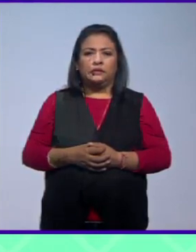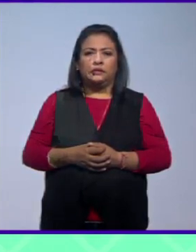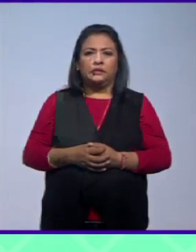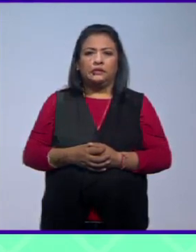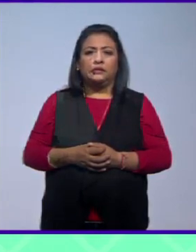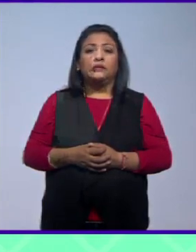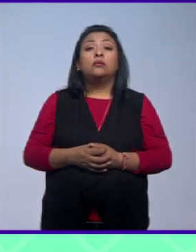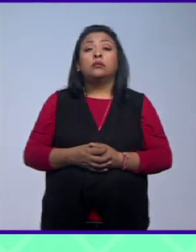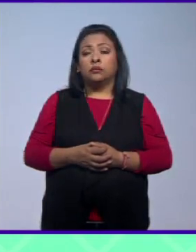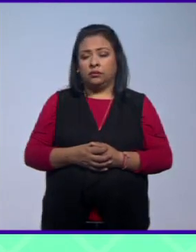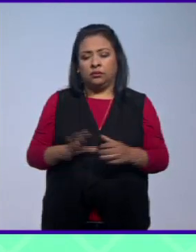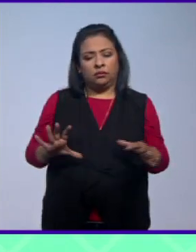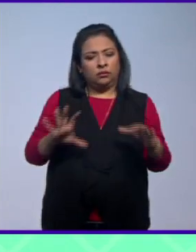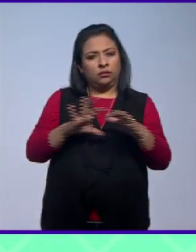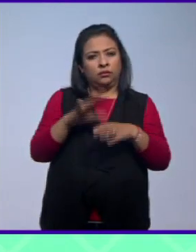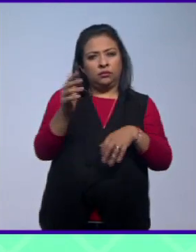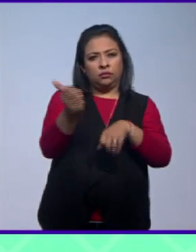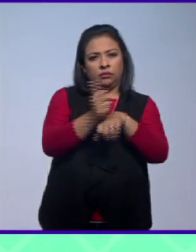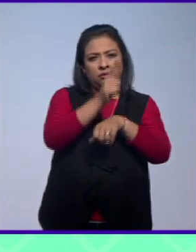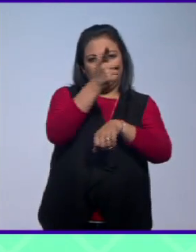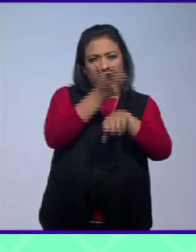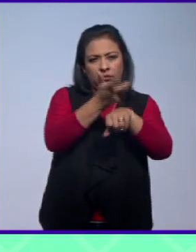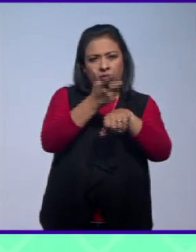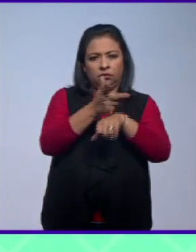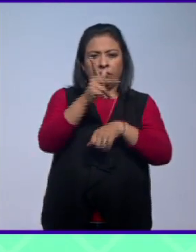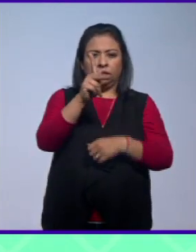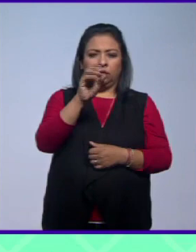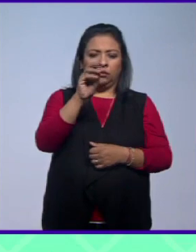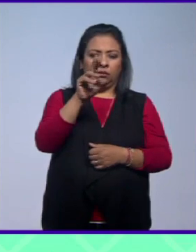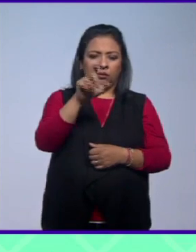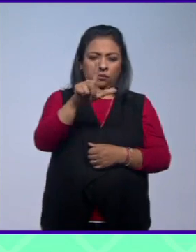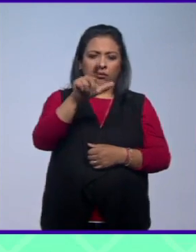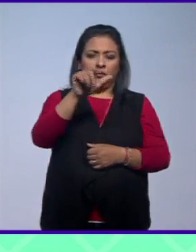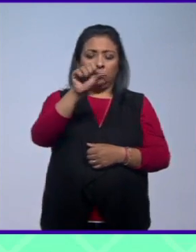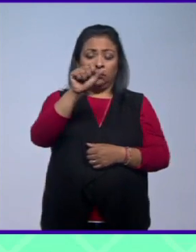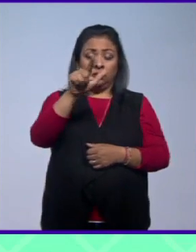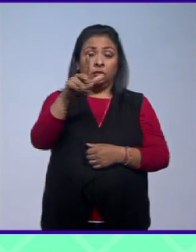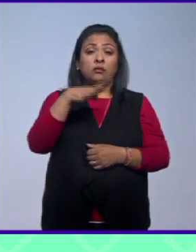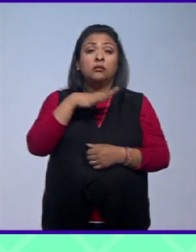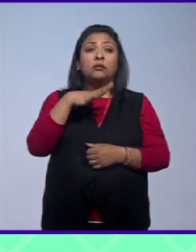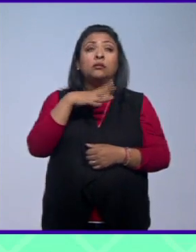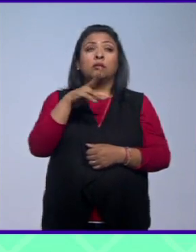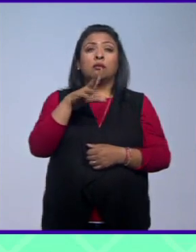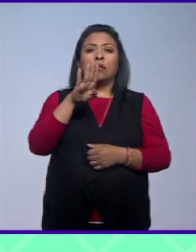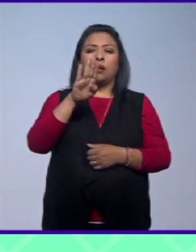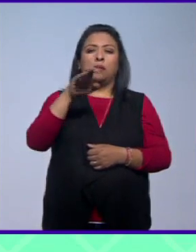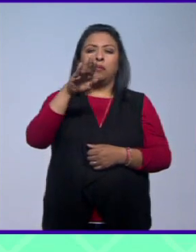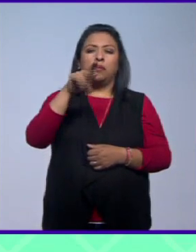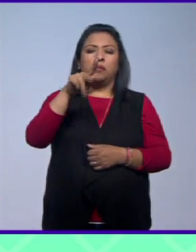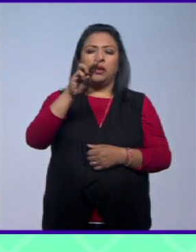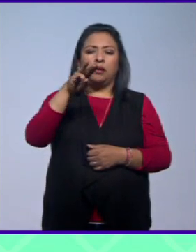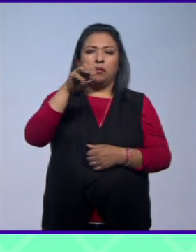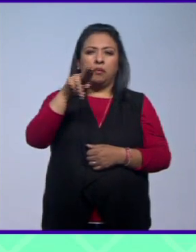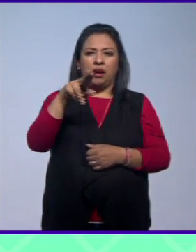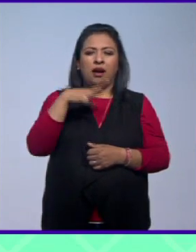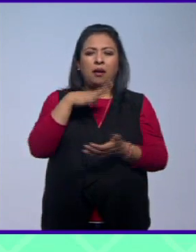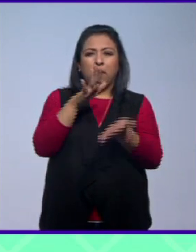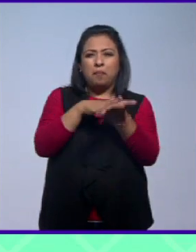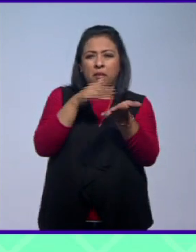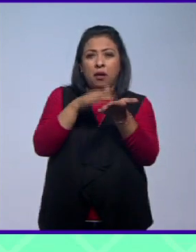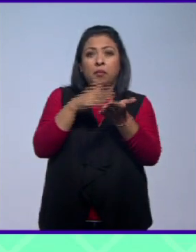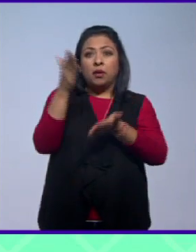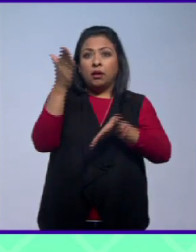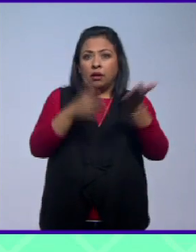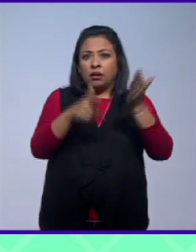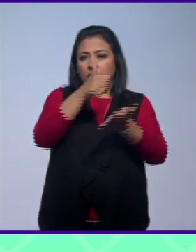De la mano del actor estadounidense Paul Salum el entrañable Migma La fantasía hecha papel conquista la